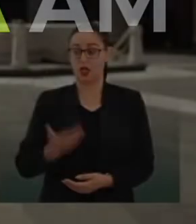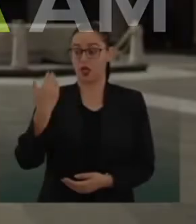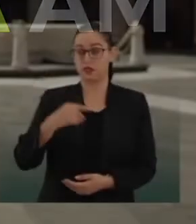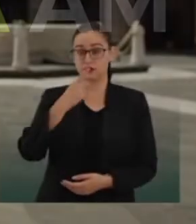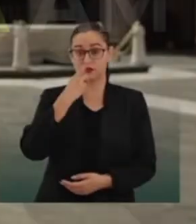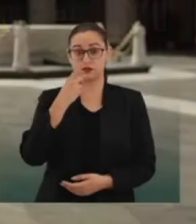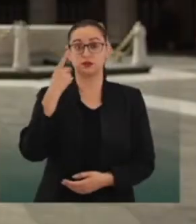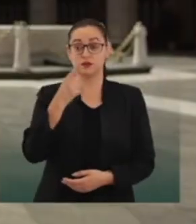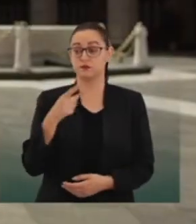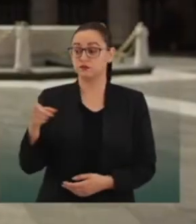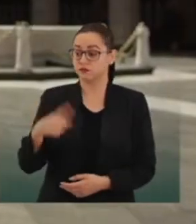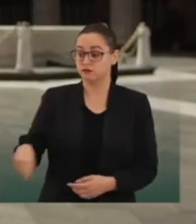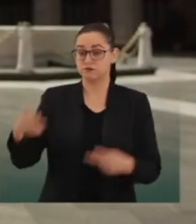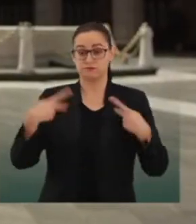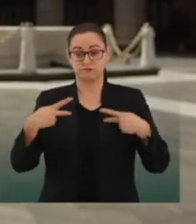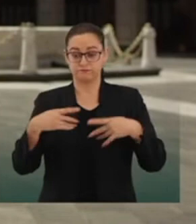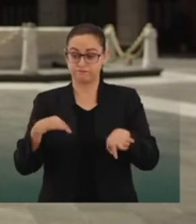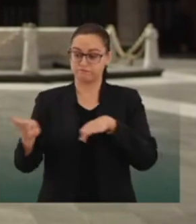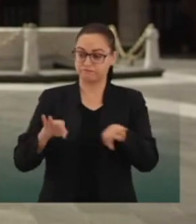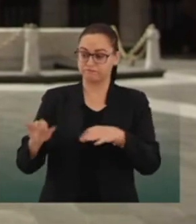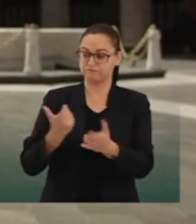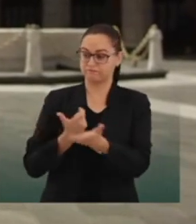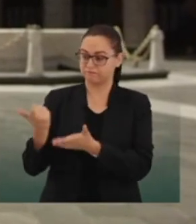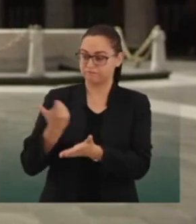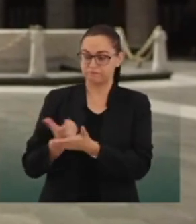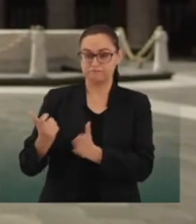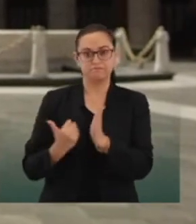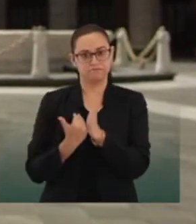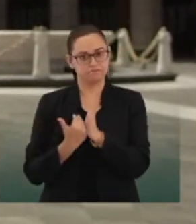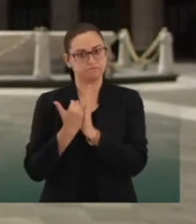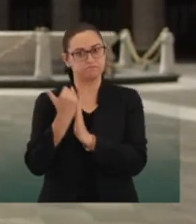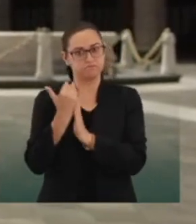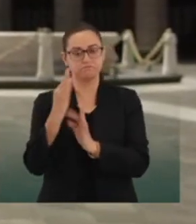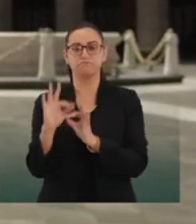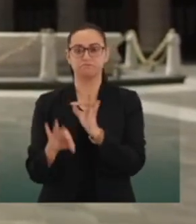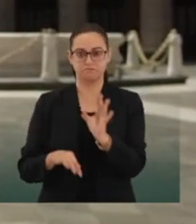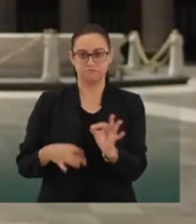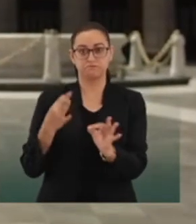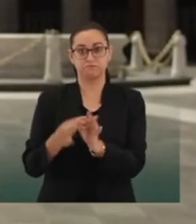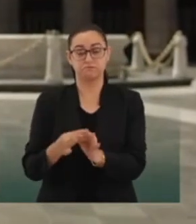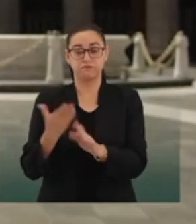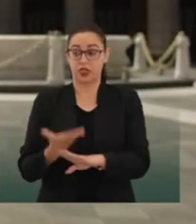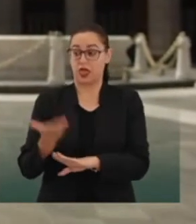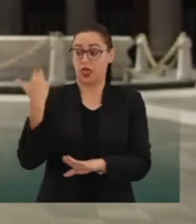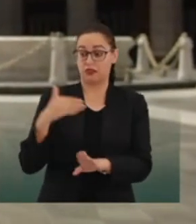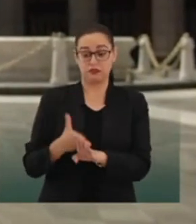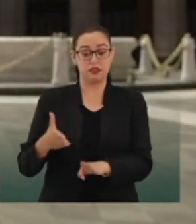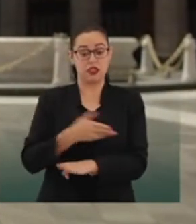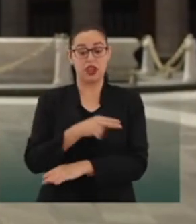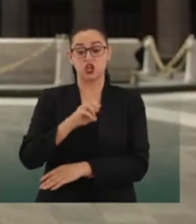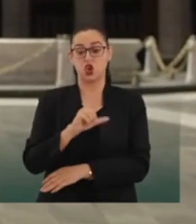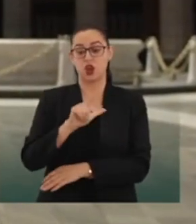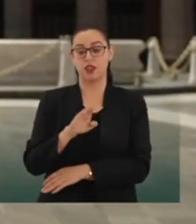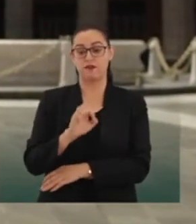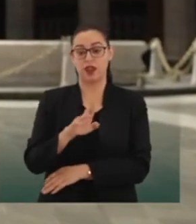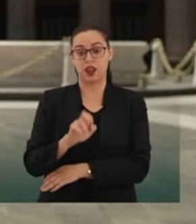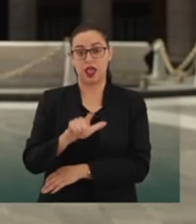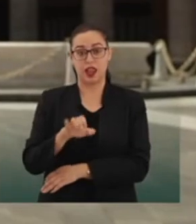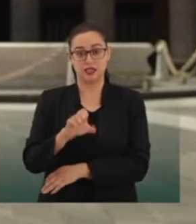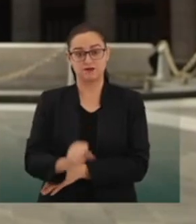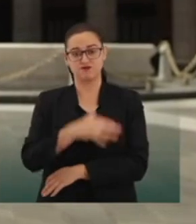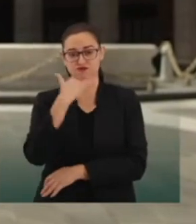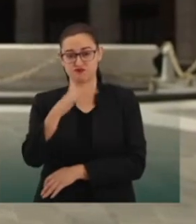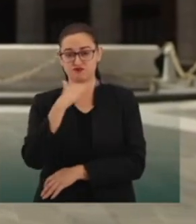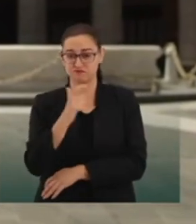Dijimos que íbamos a aumentar el salario de los trabajadores y cumplimos. Los neoliberales corruptos dejaron el